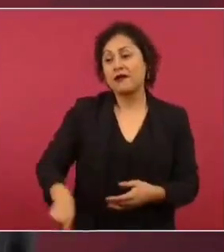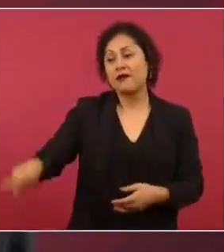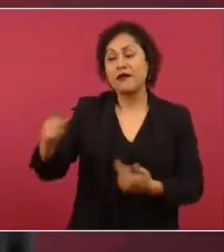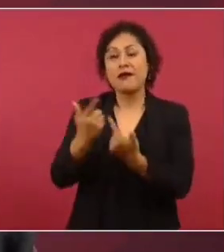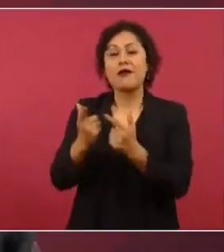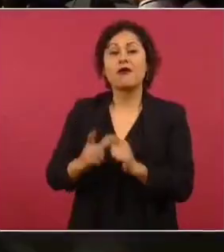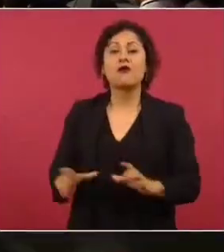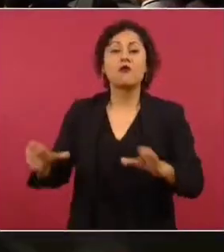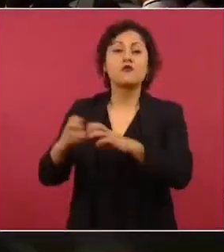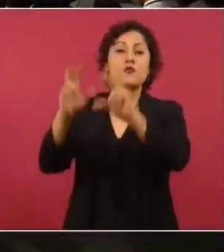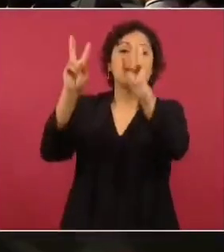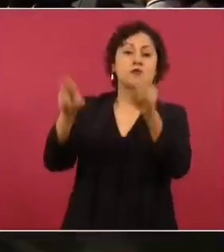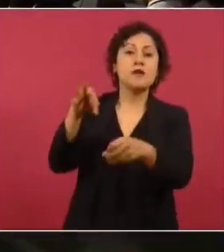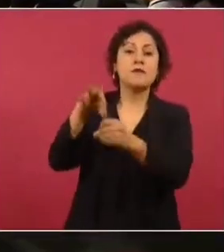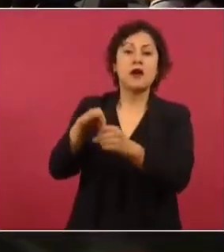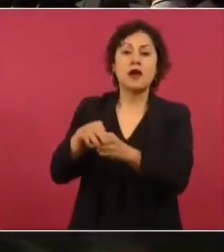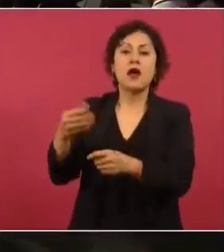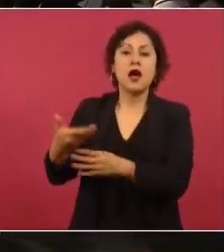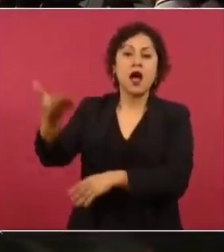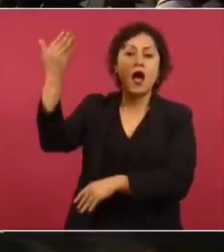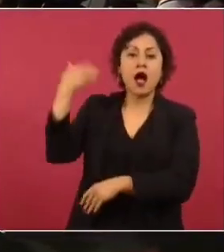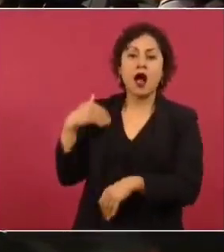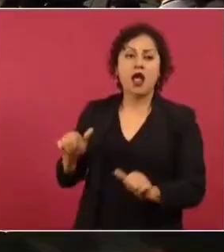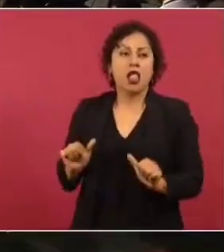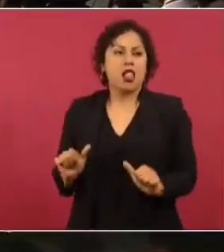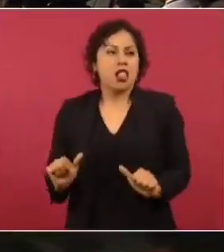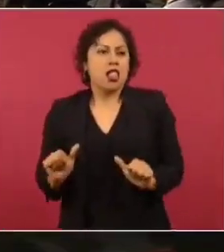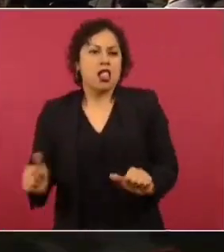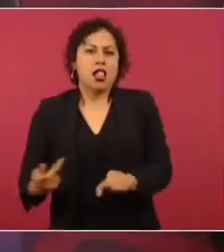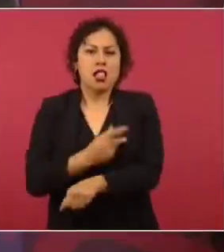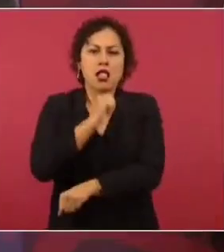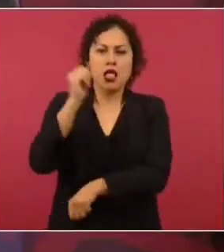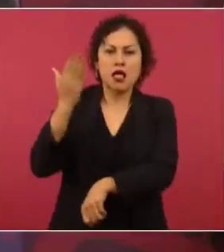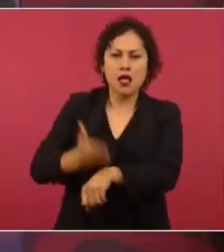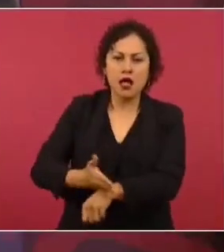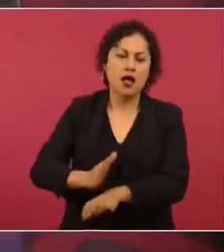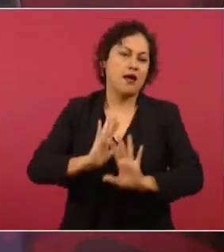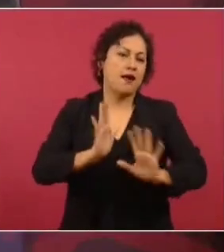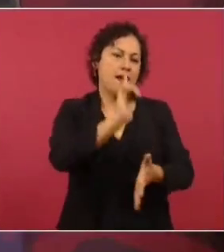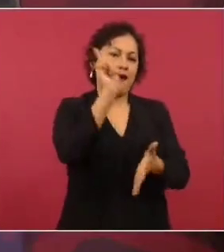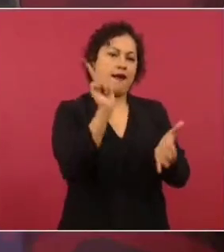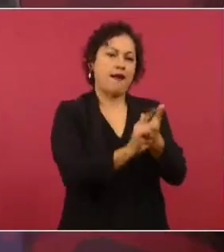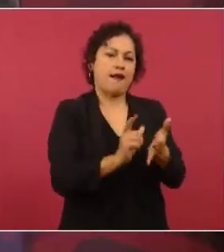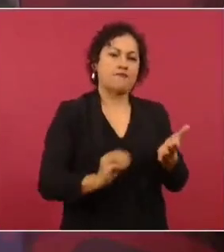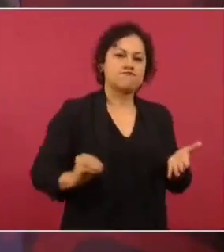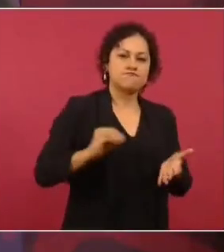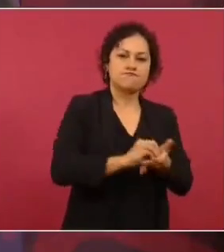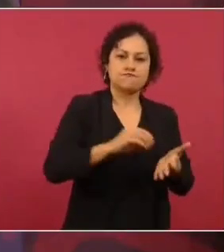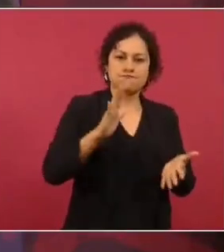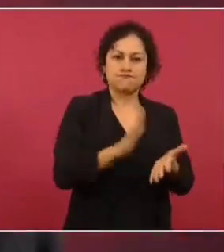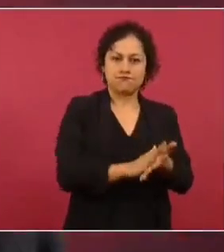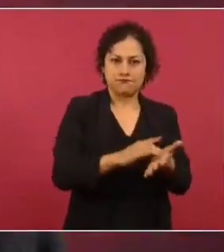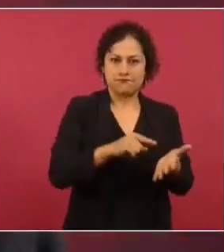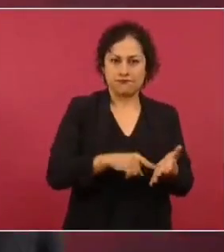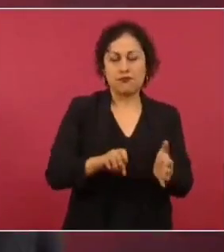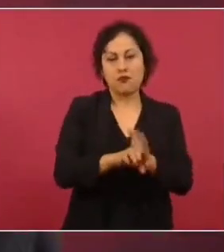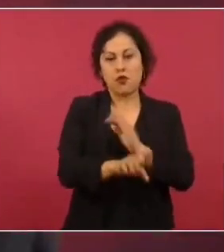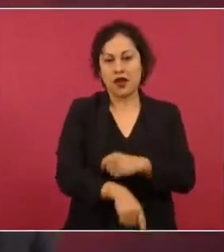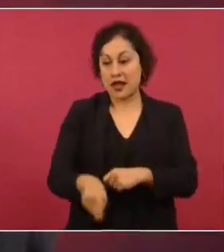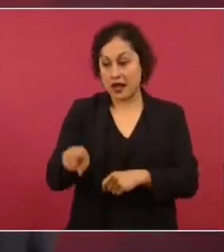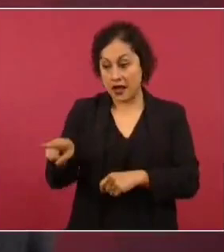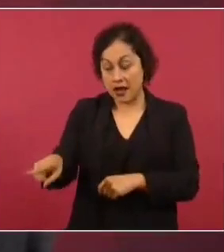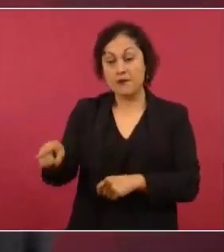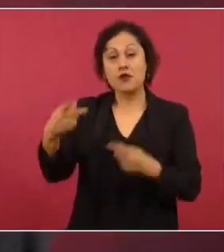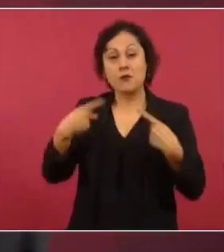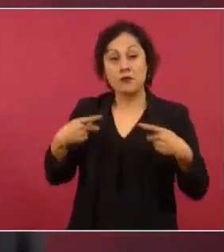dorada, como decía el señor presidente. Por ejemplo, en el caso del señor Edmundo Jacobo, desaparece el